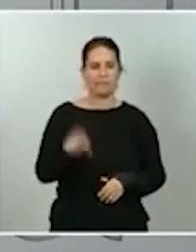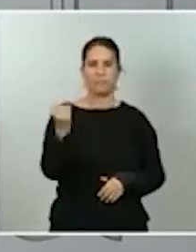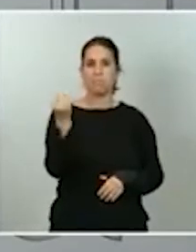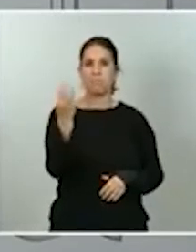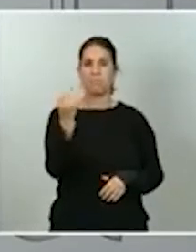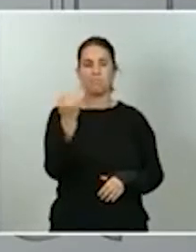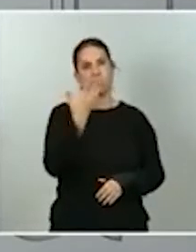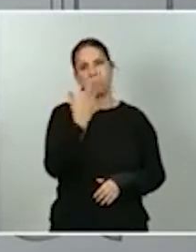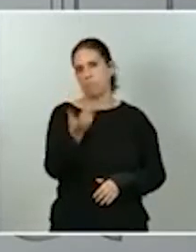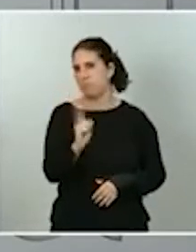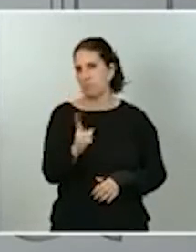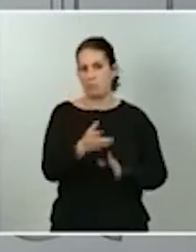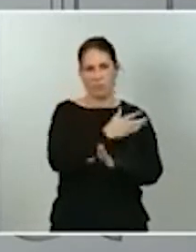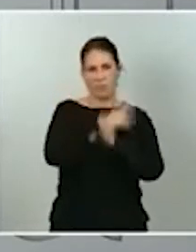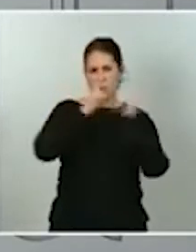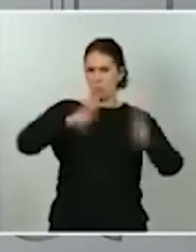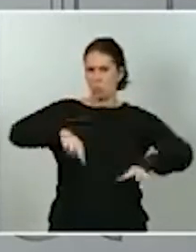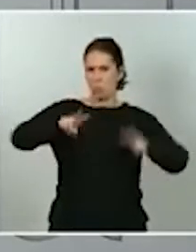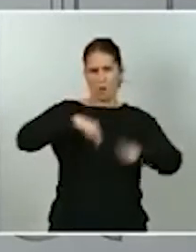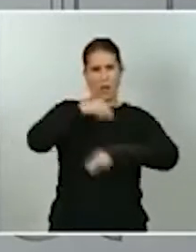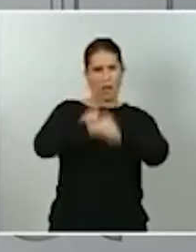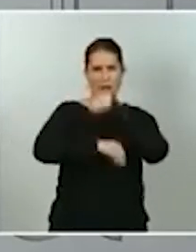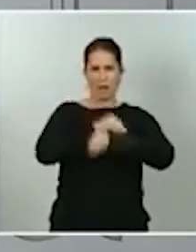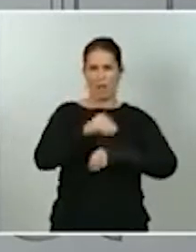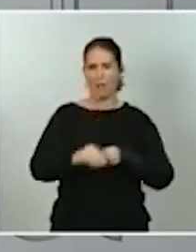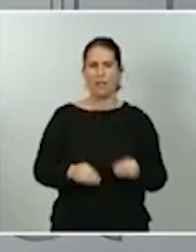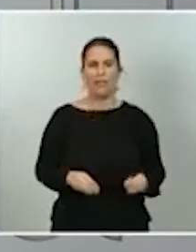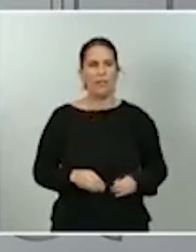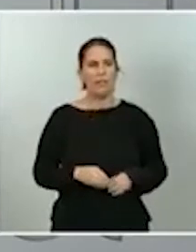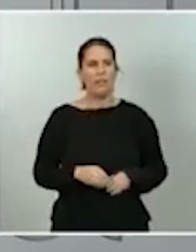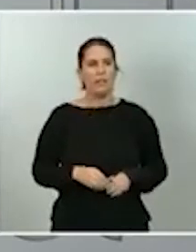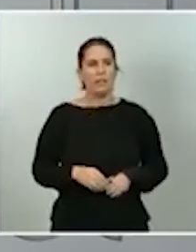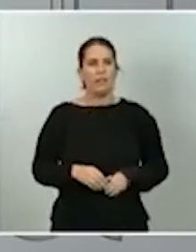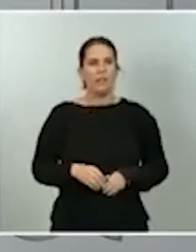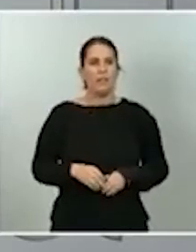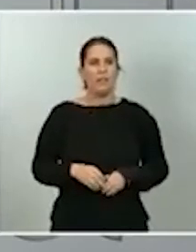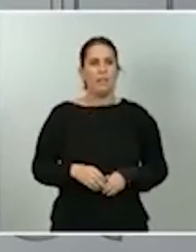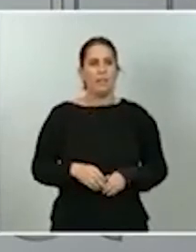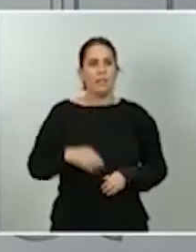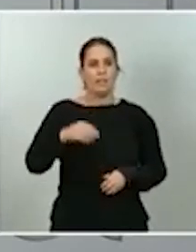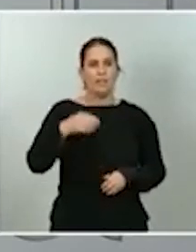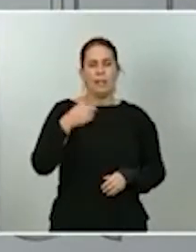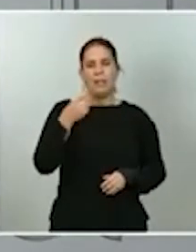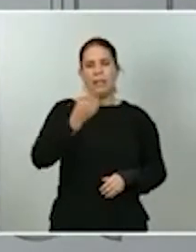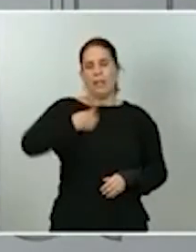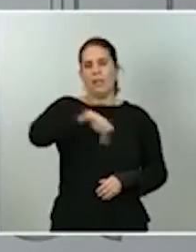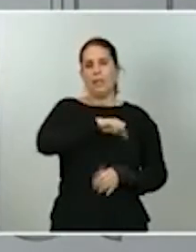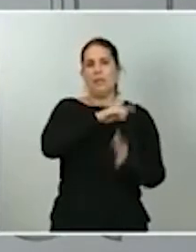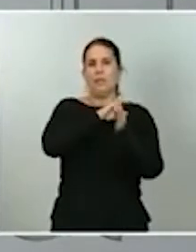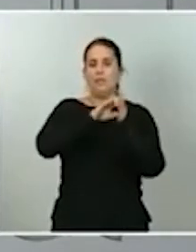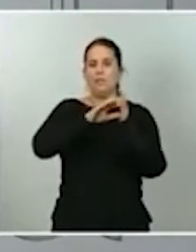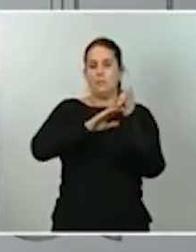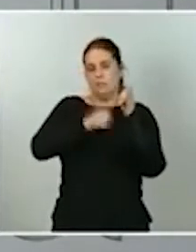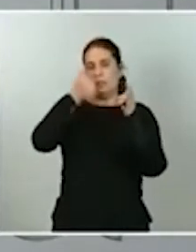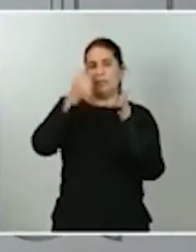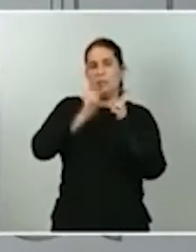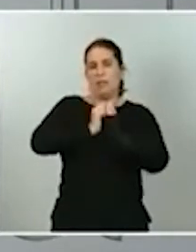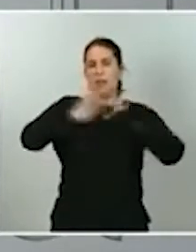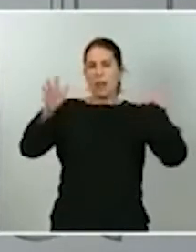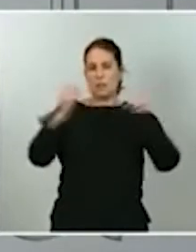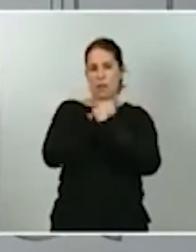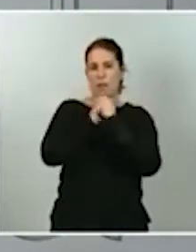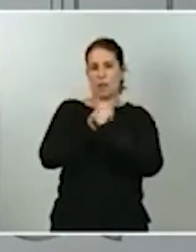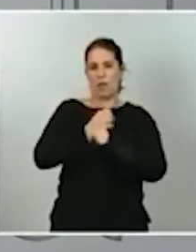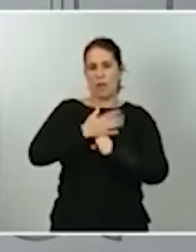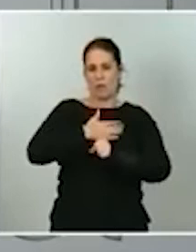precedentes en nuestra historia reciente y que, por tanto, hablan por sí solas del trabajo que viene desarrollando este Ejecutivo para que las